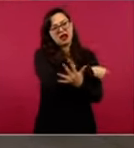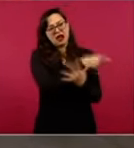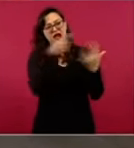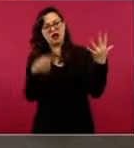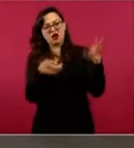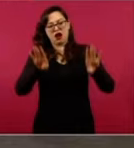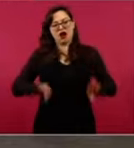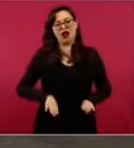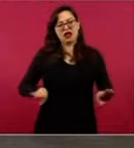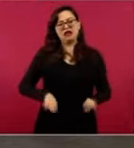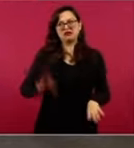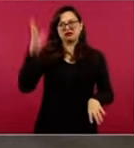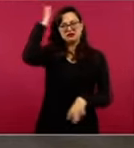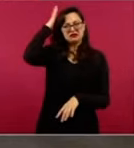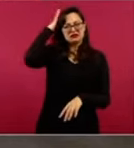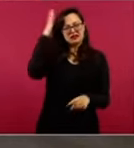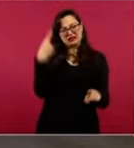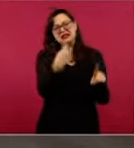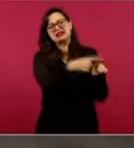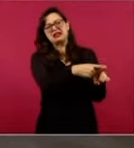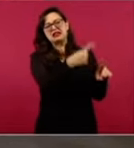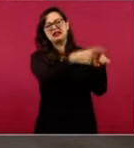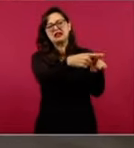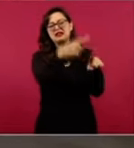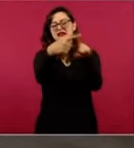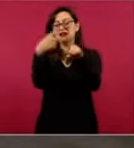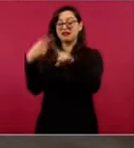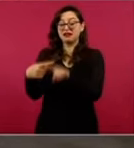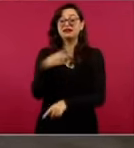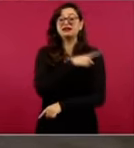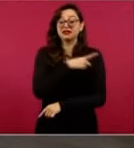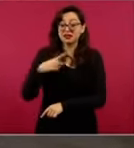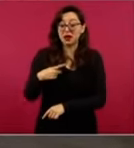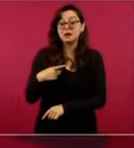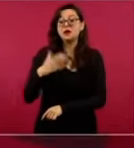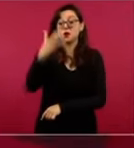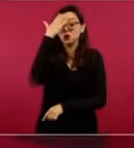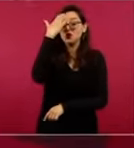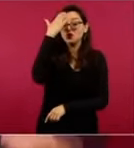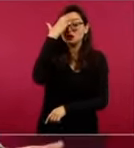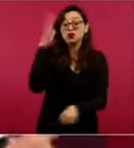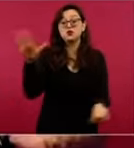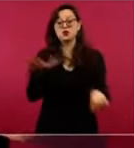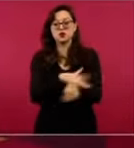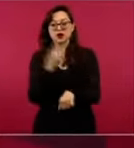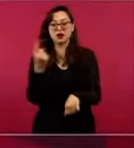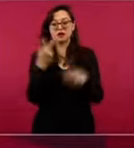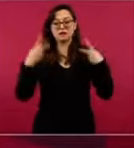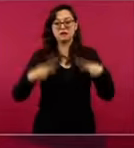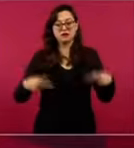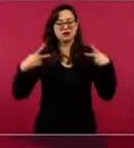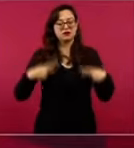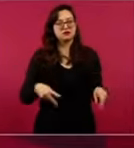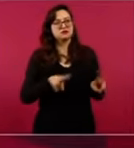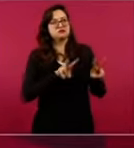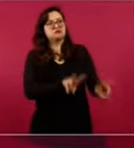ya la gente sabe de qué se trata.